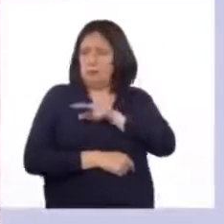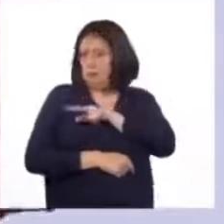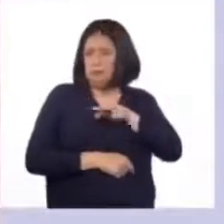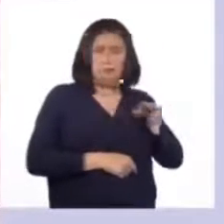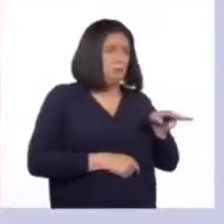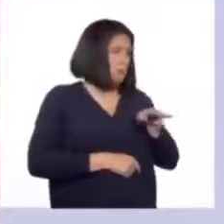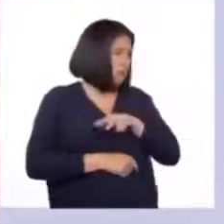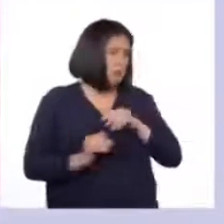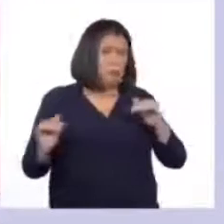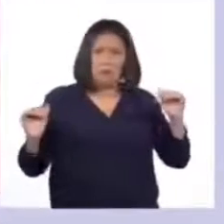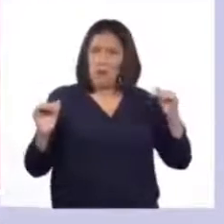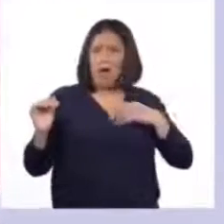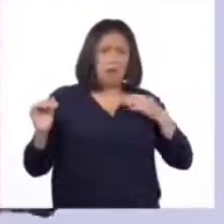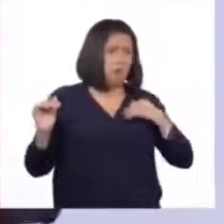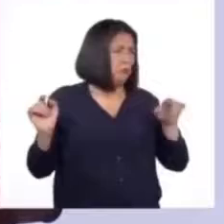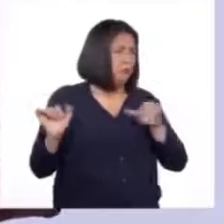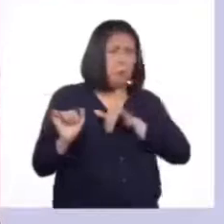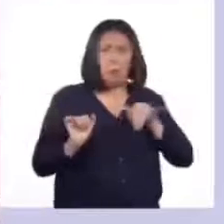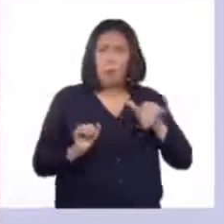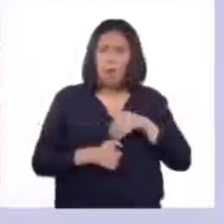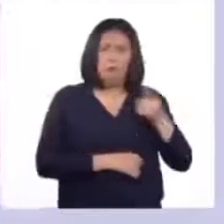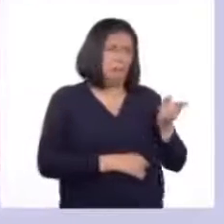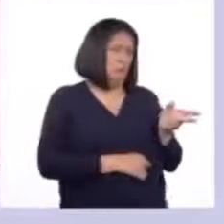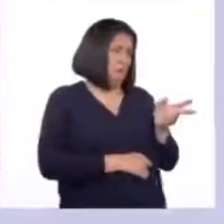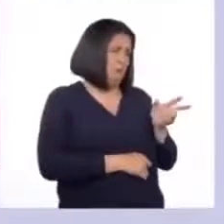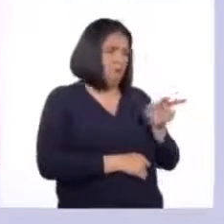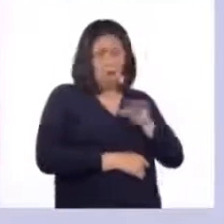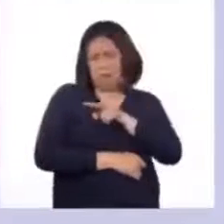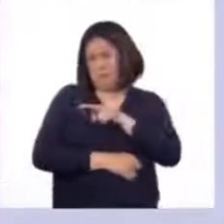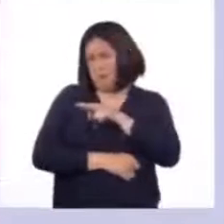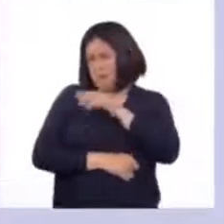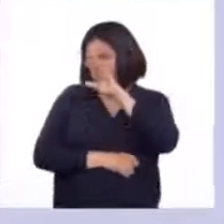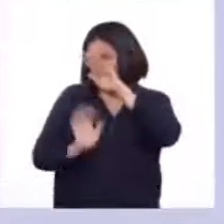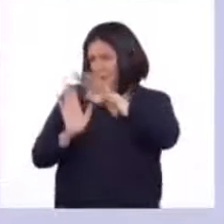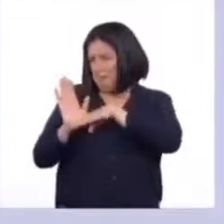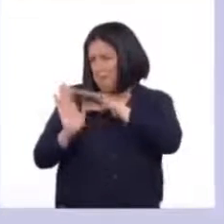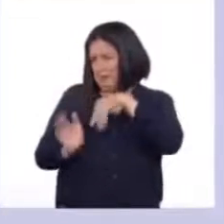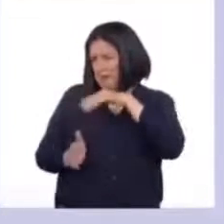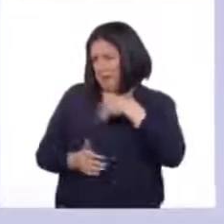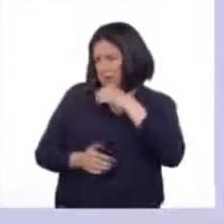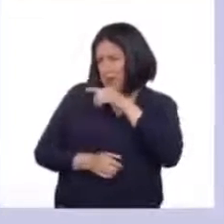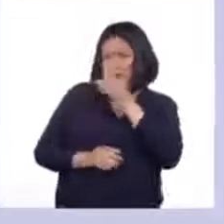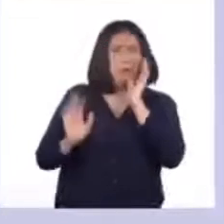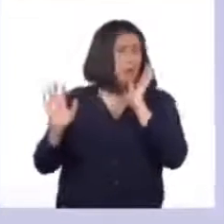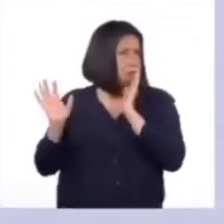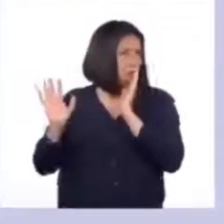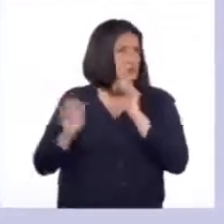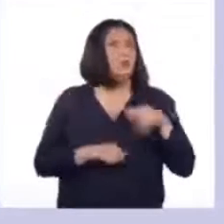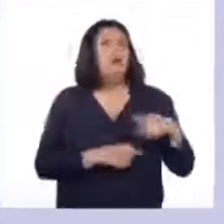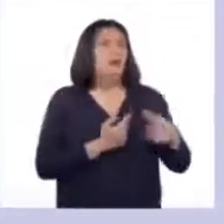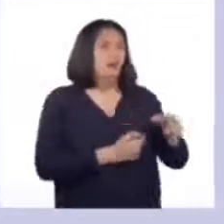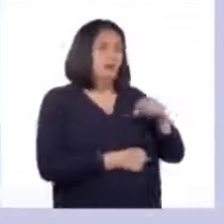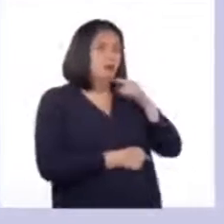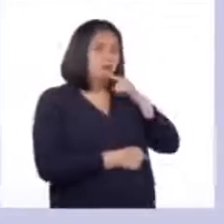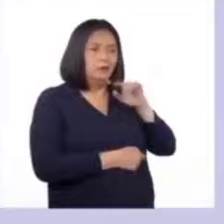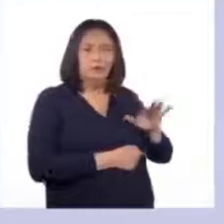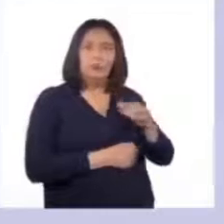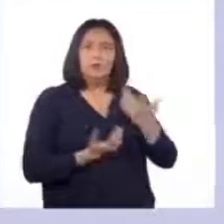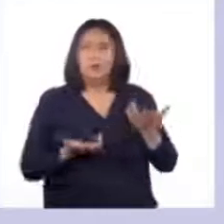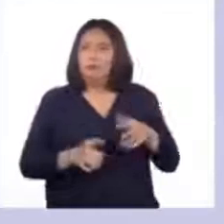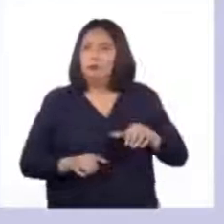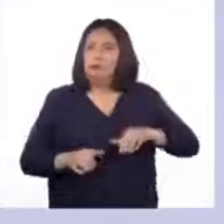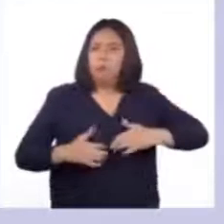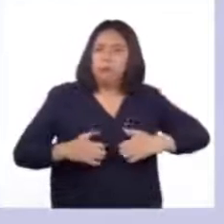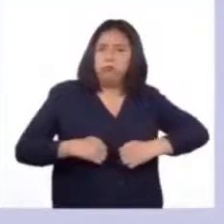chica de la misma edad, pero el chico parece menor que la chica. Los niños o niñas con sobrepeso